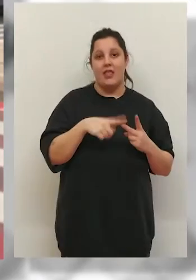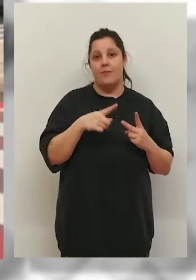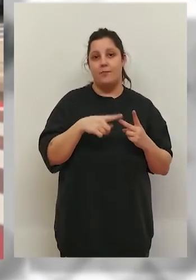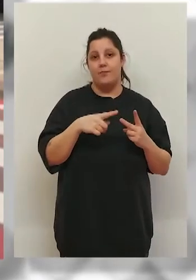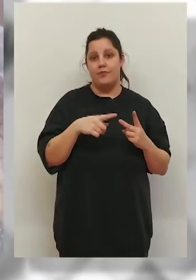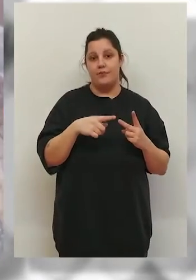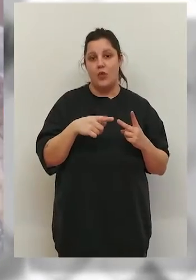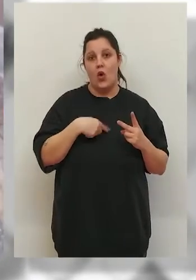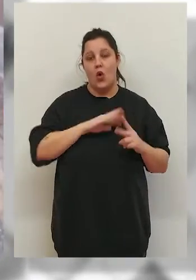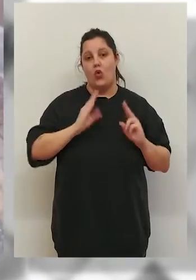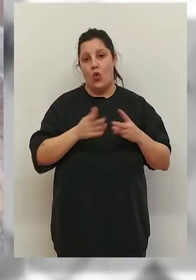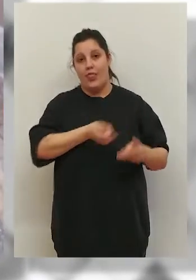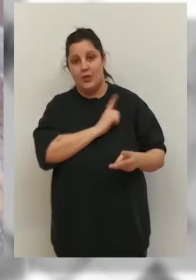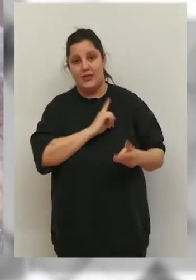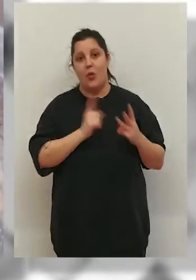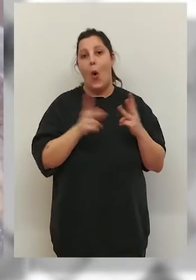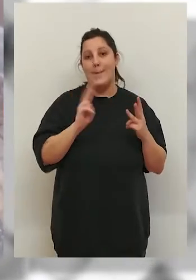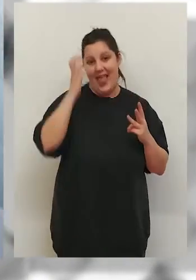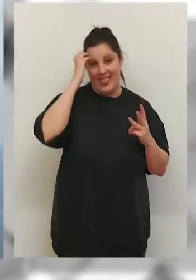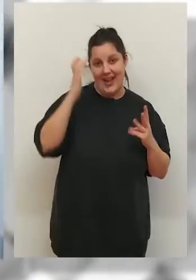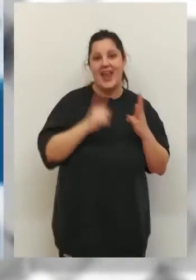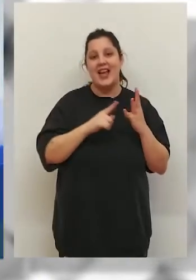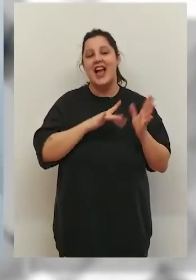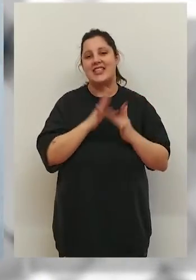Pelayo, Club Deportivo, Vara de Rey y San Adrián.